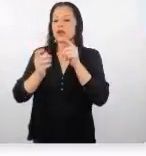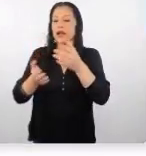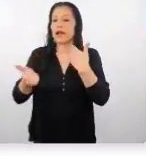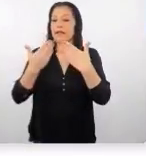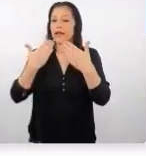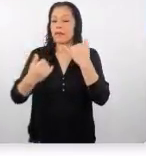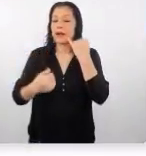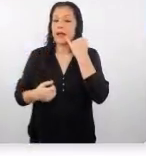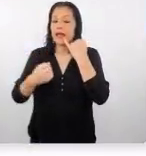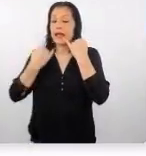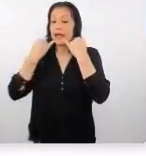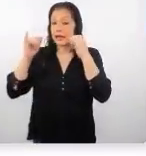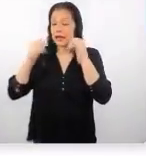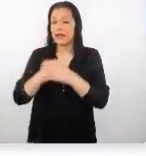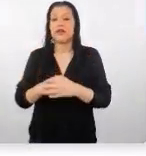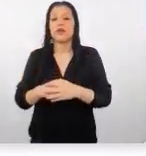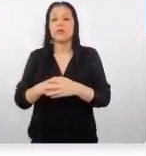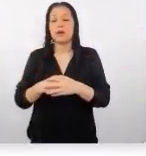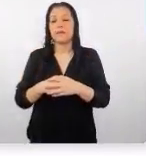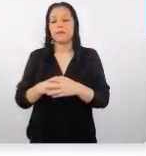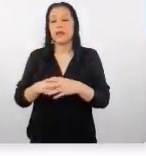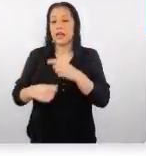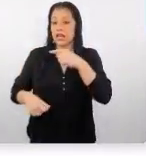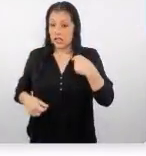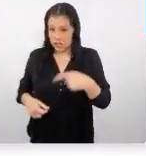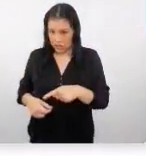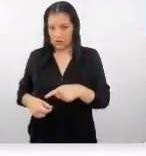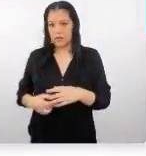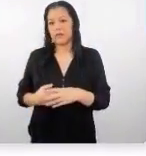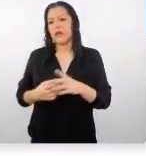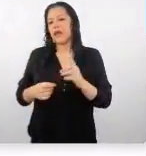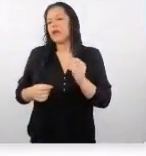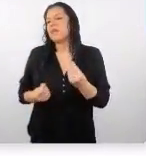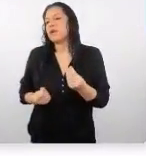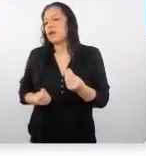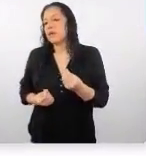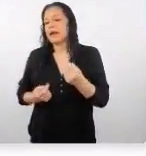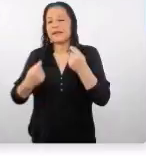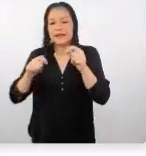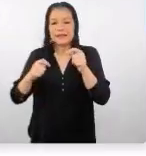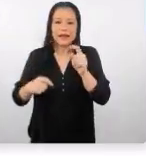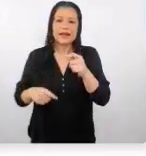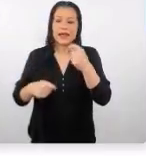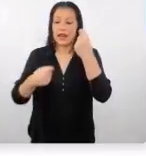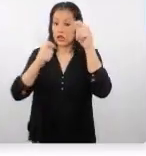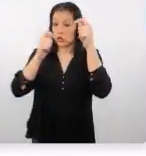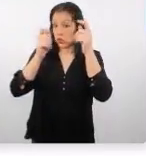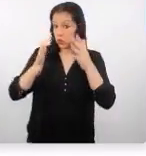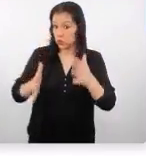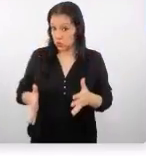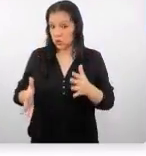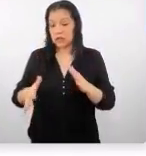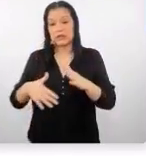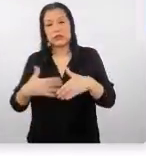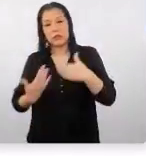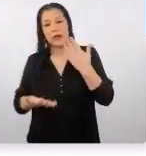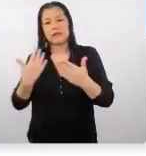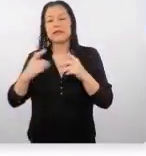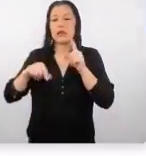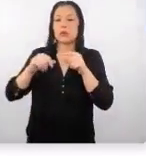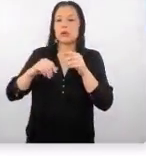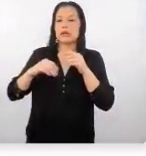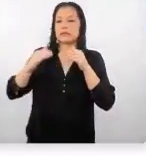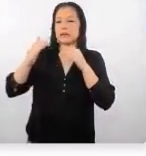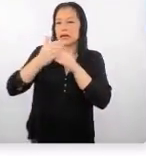y tener un dominio en China para evitar que el turista de repente pueda tener alguna restricción